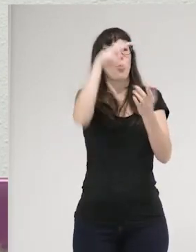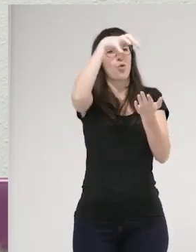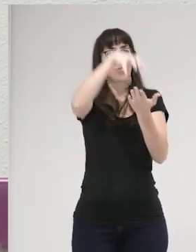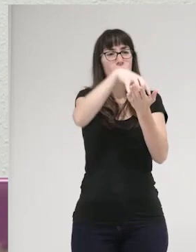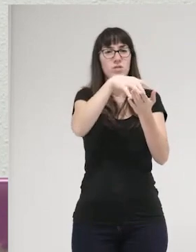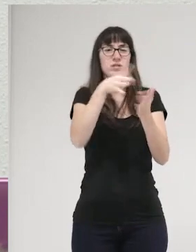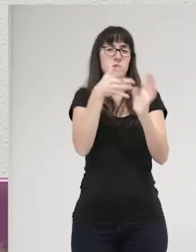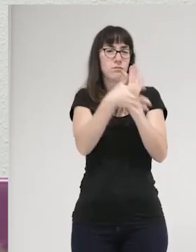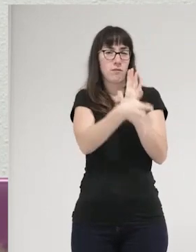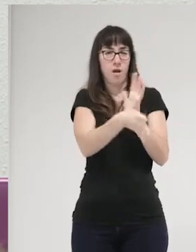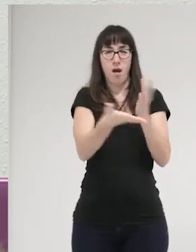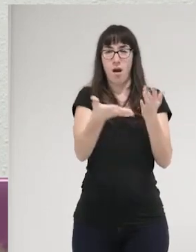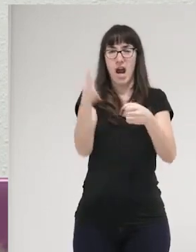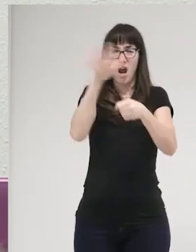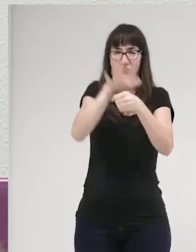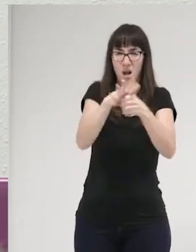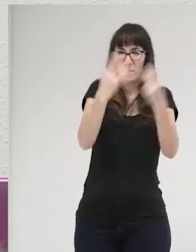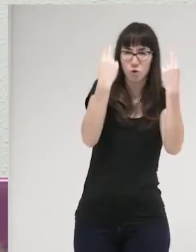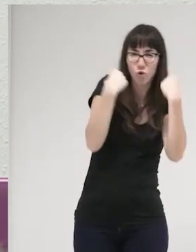violencia, etc.